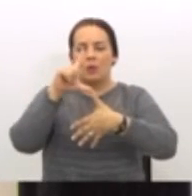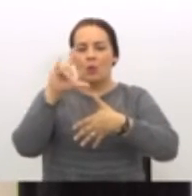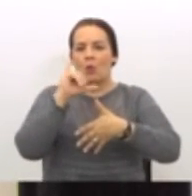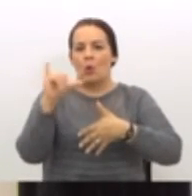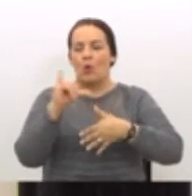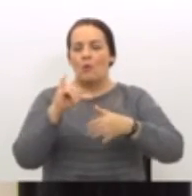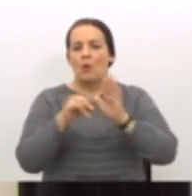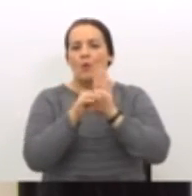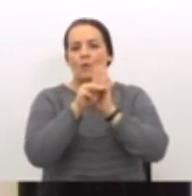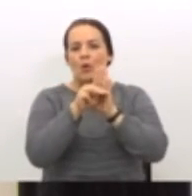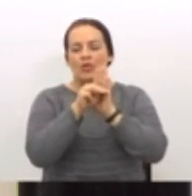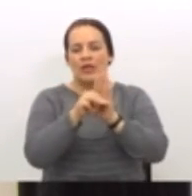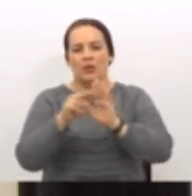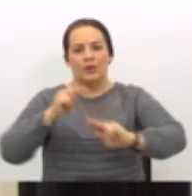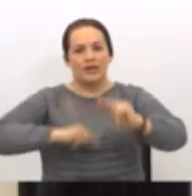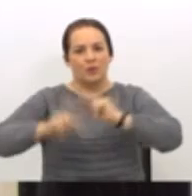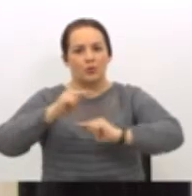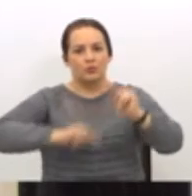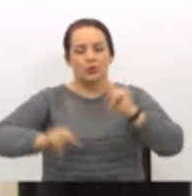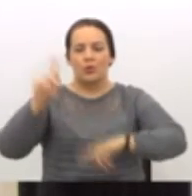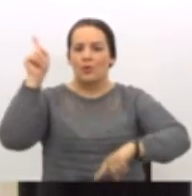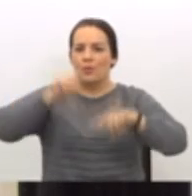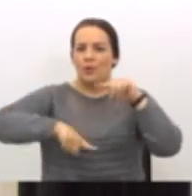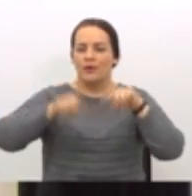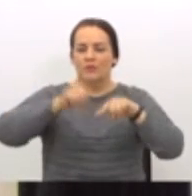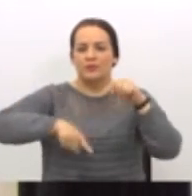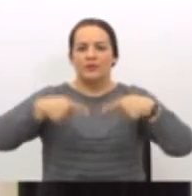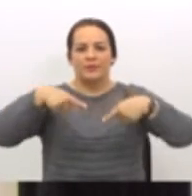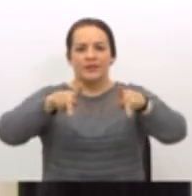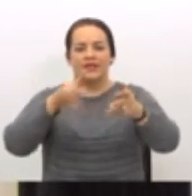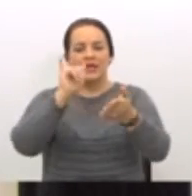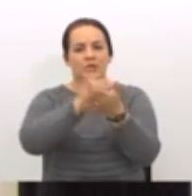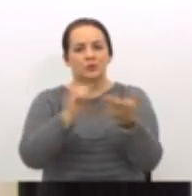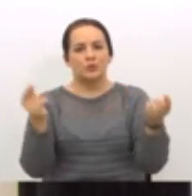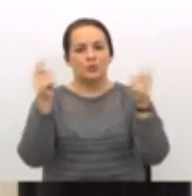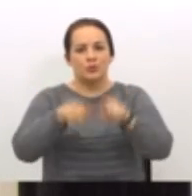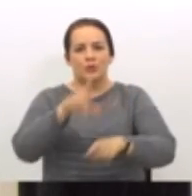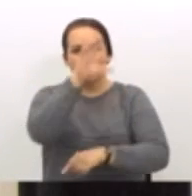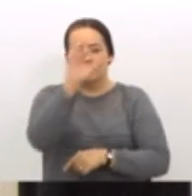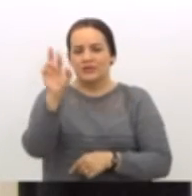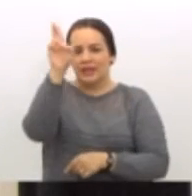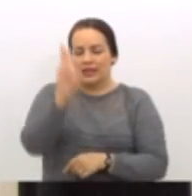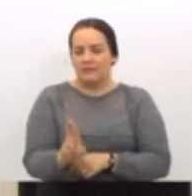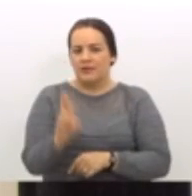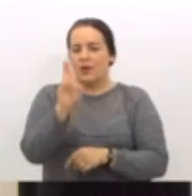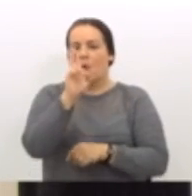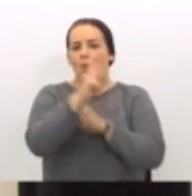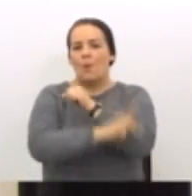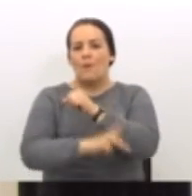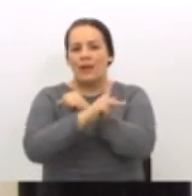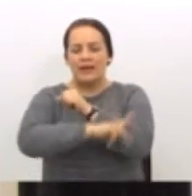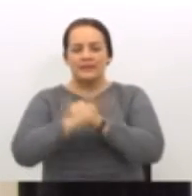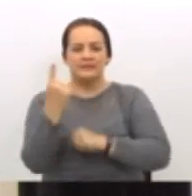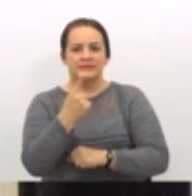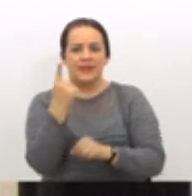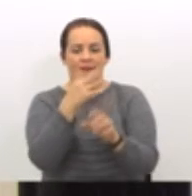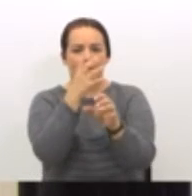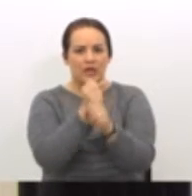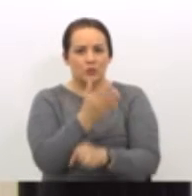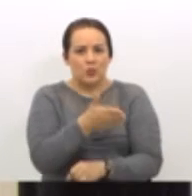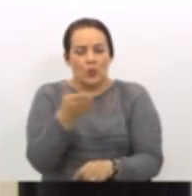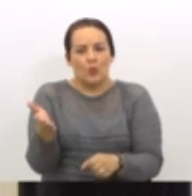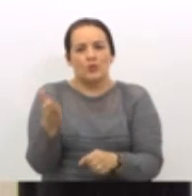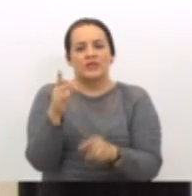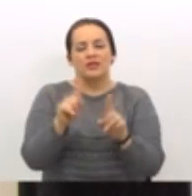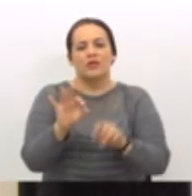de negocio, no podemos permitir que esto suceda en Costa Rica, en un país que siempre ha hecho las cosas de